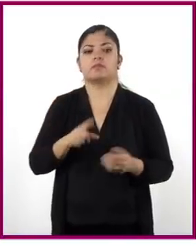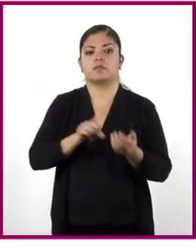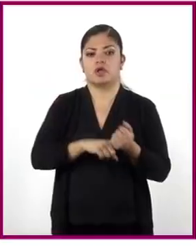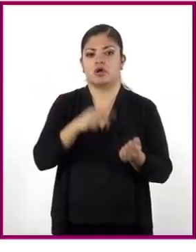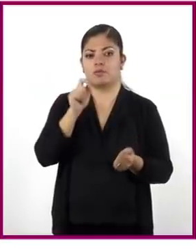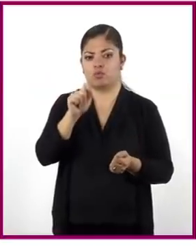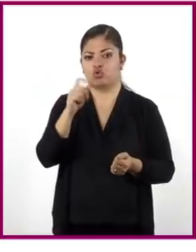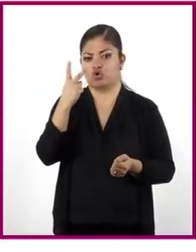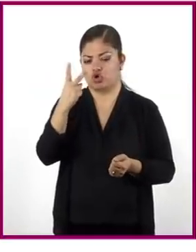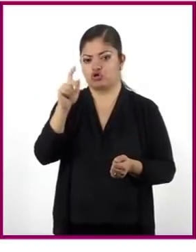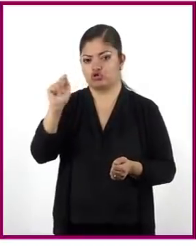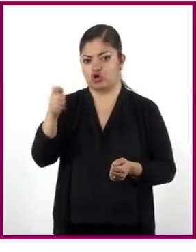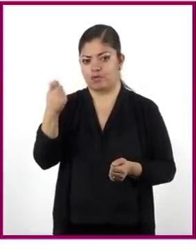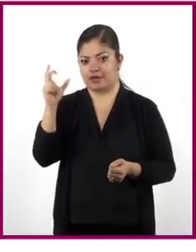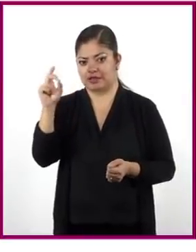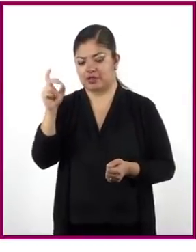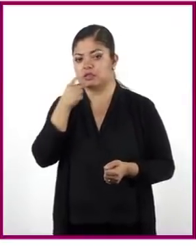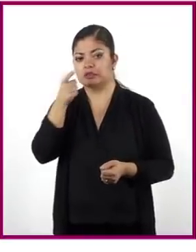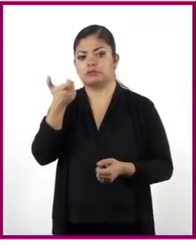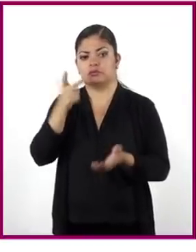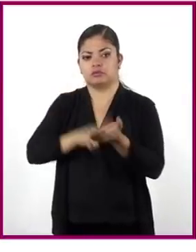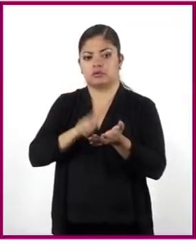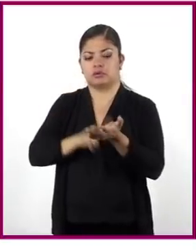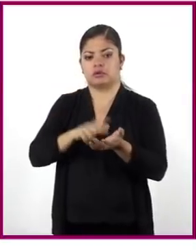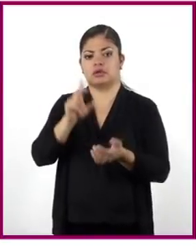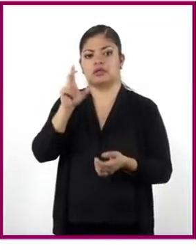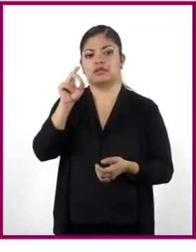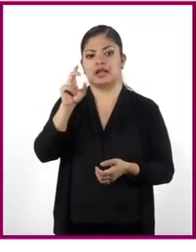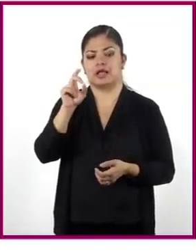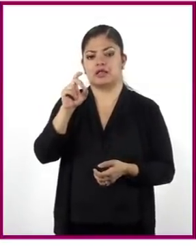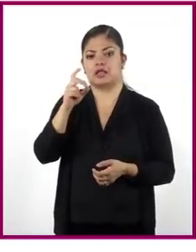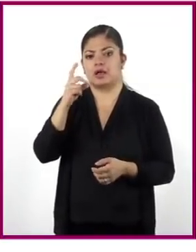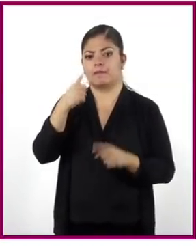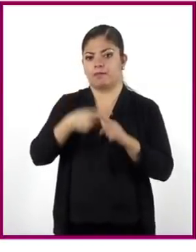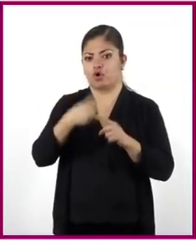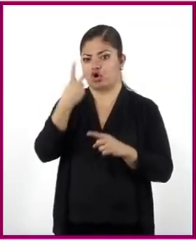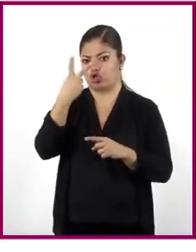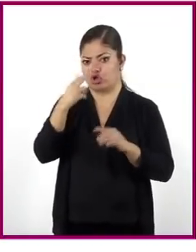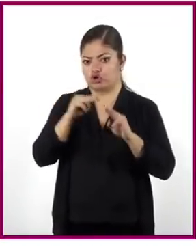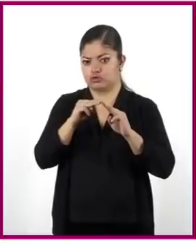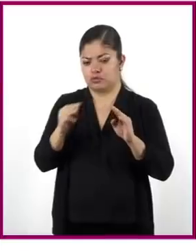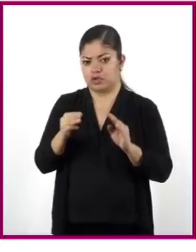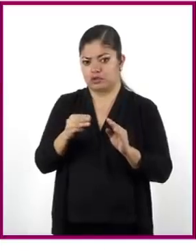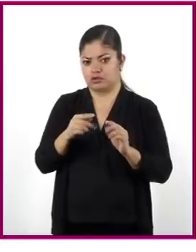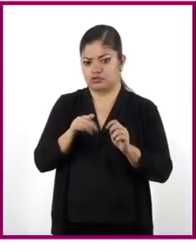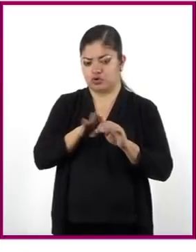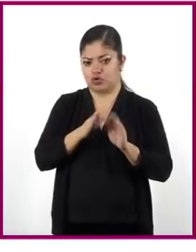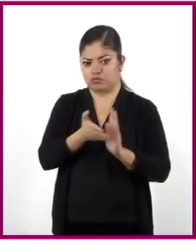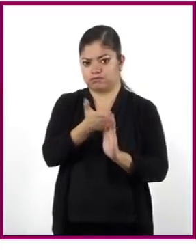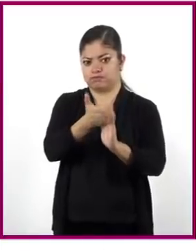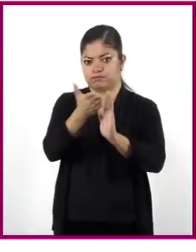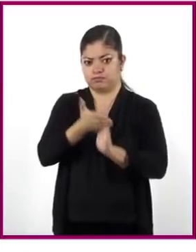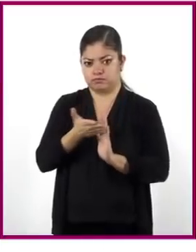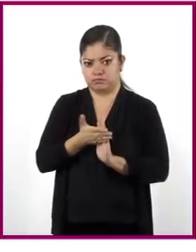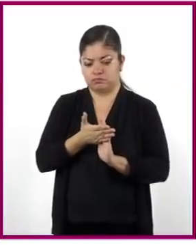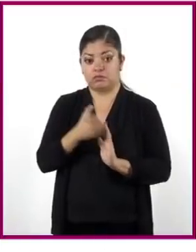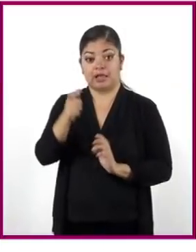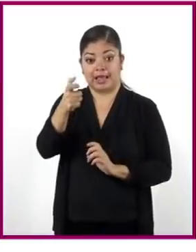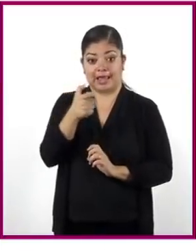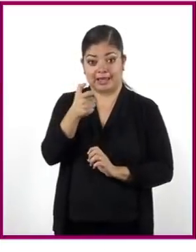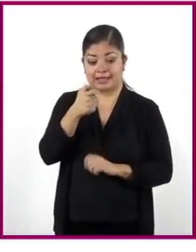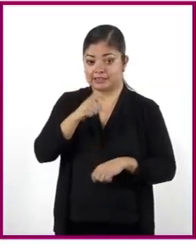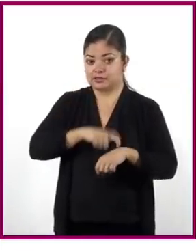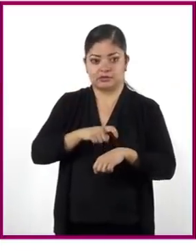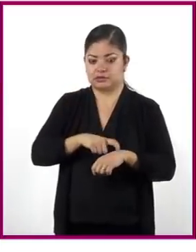,30 muestra que el costo es de 30 pesos por 2 metros de cercado. No porque observa que la coordenada X nos indica el tiempo,